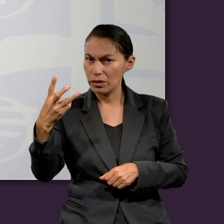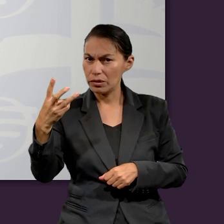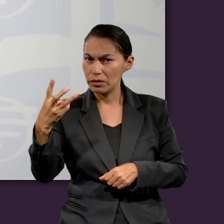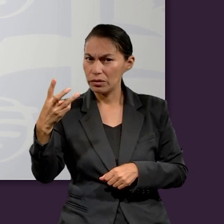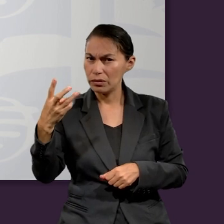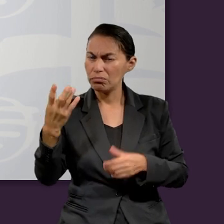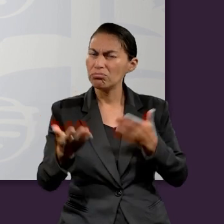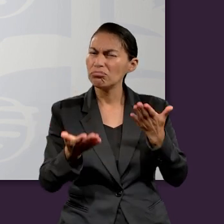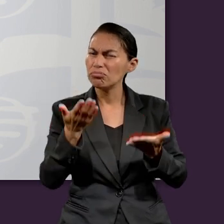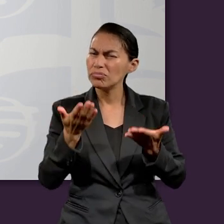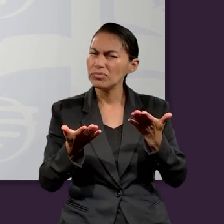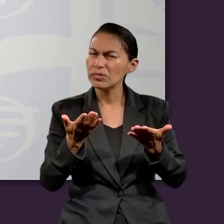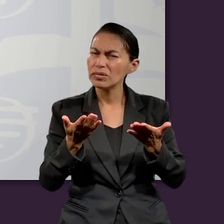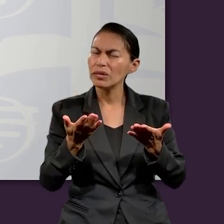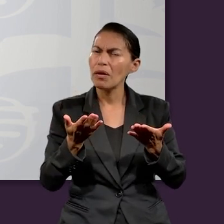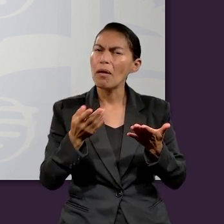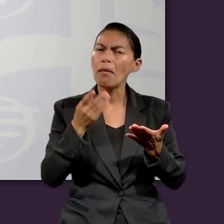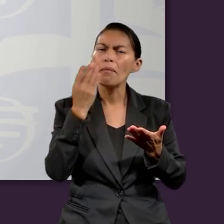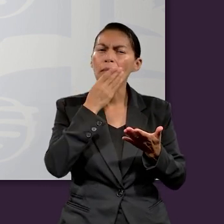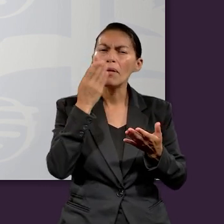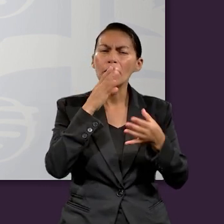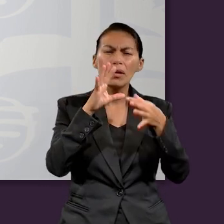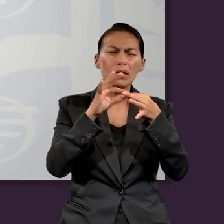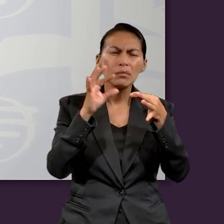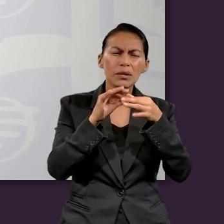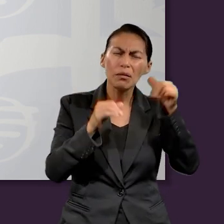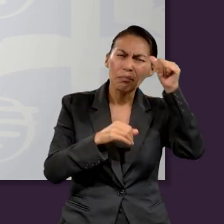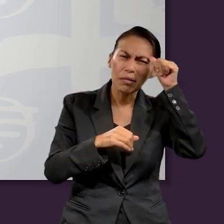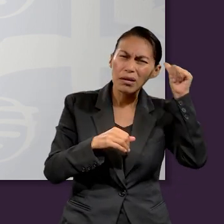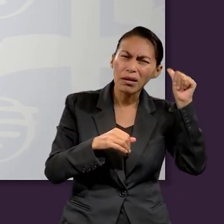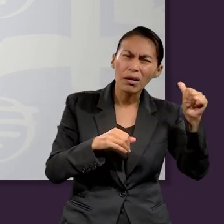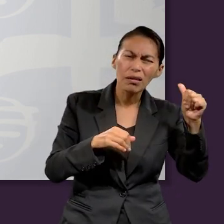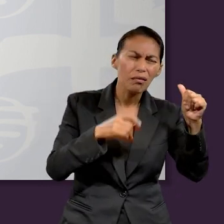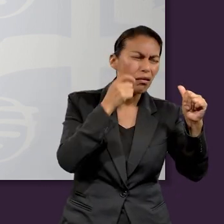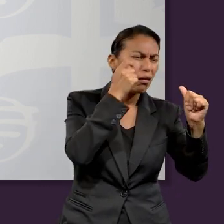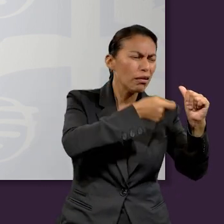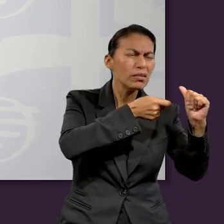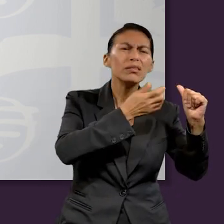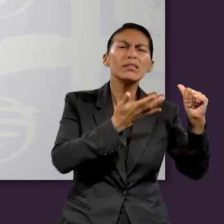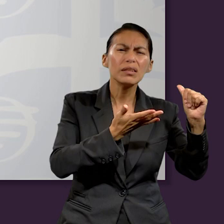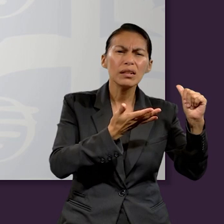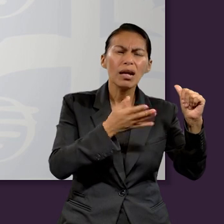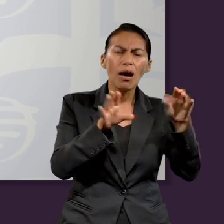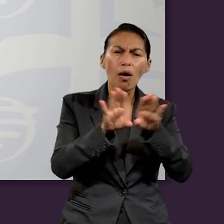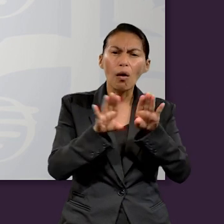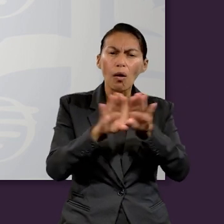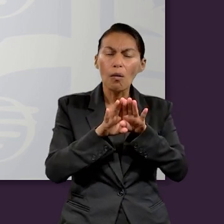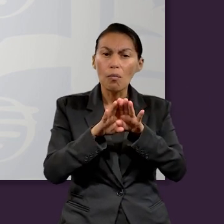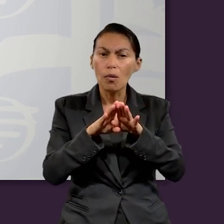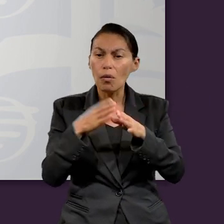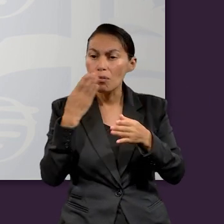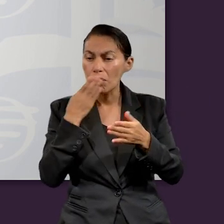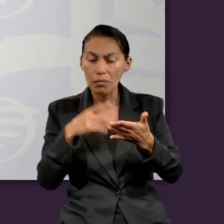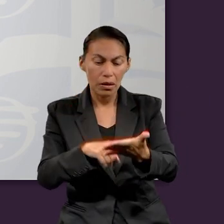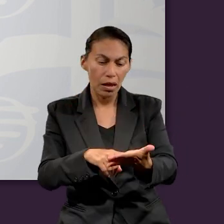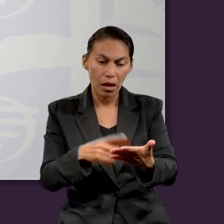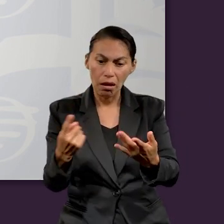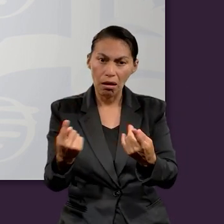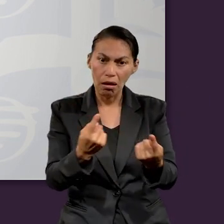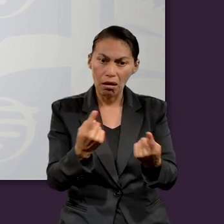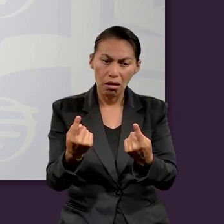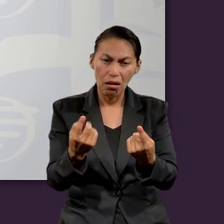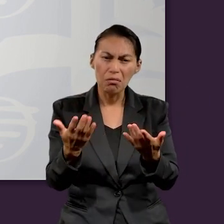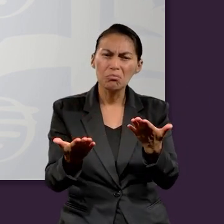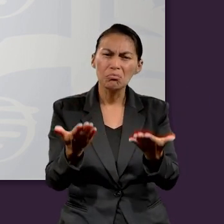Romanos 14.23. ¿Cuál es la definición bíblica de pecado? ¿Cómo armonizan estos pasajes